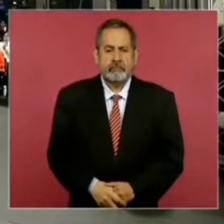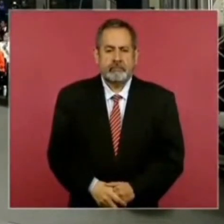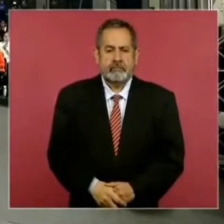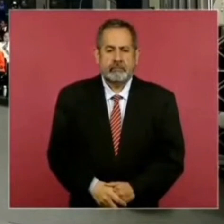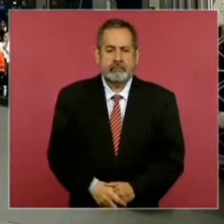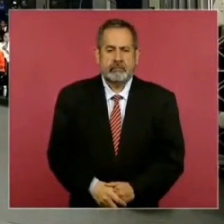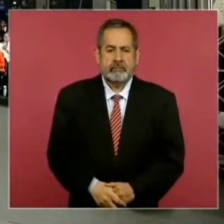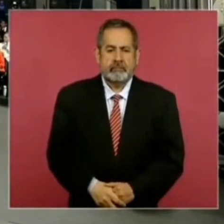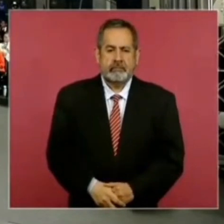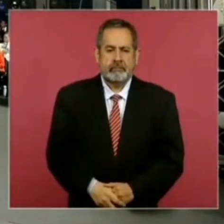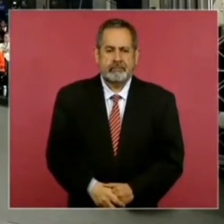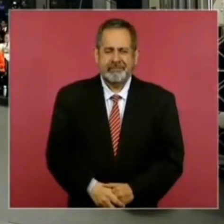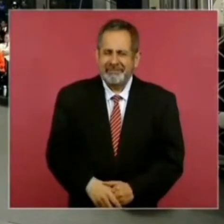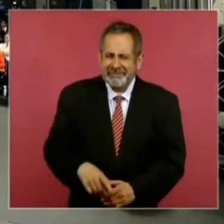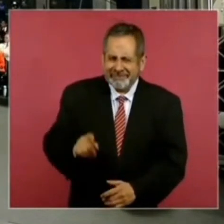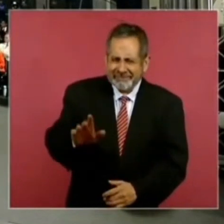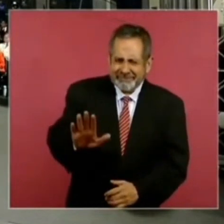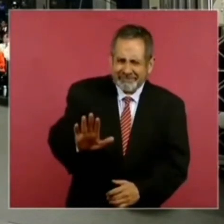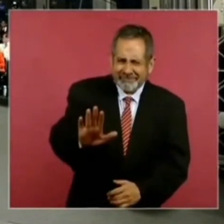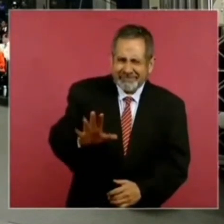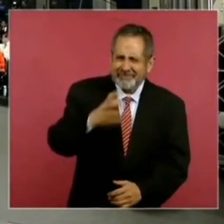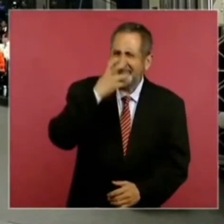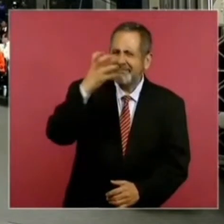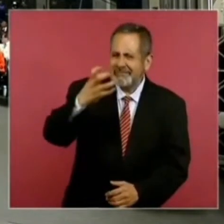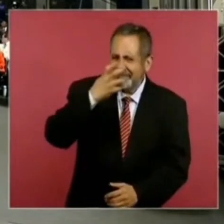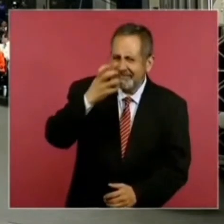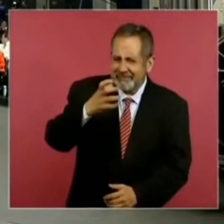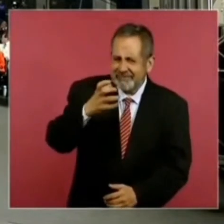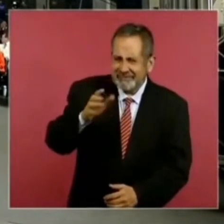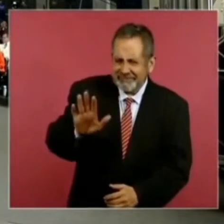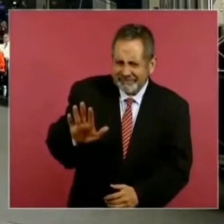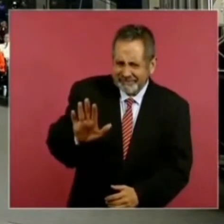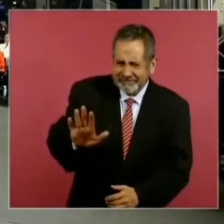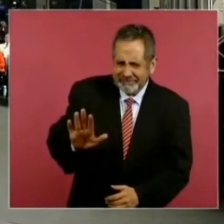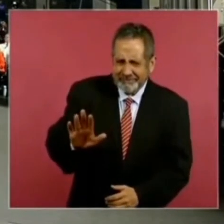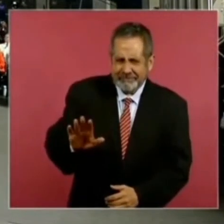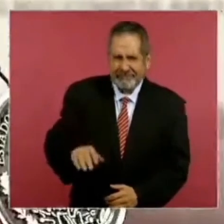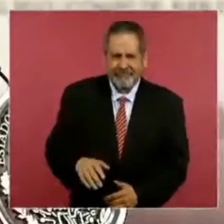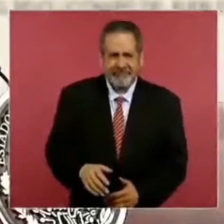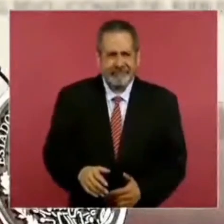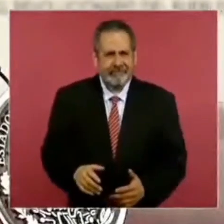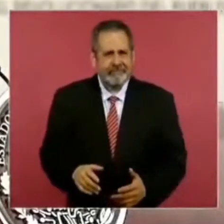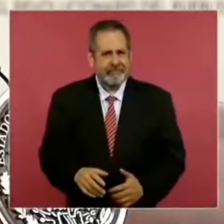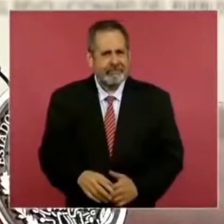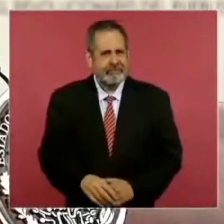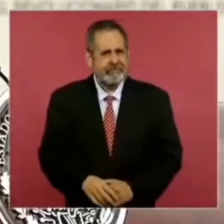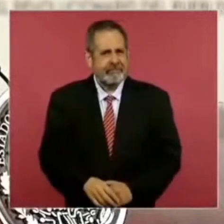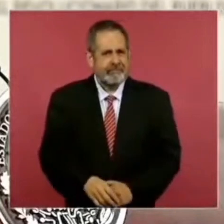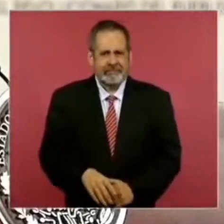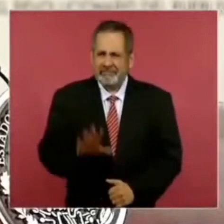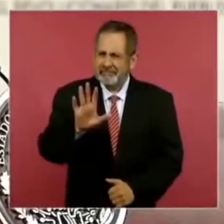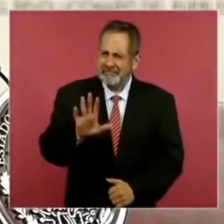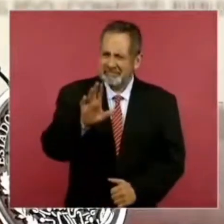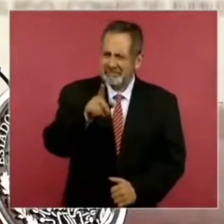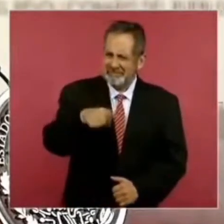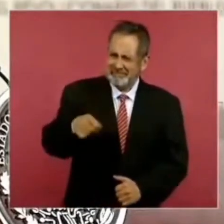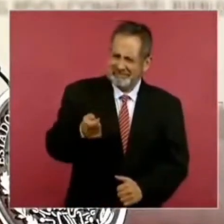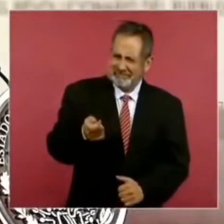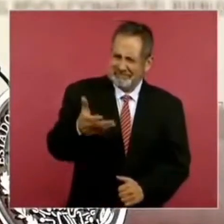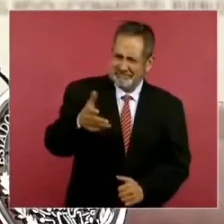Buenos días, presidente. Tranquilos, no griten. Ya está, parecen de los